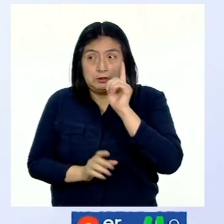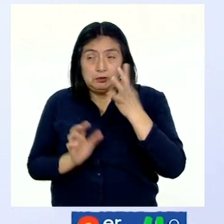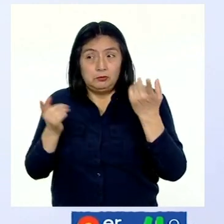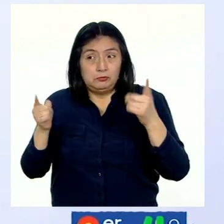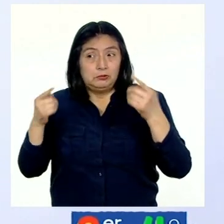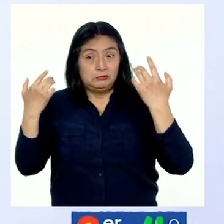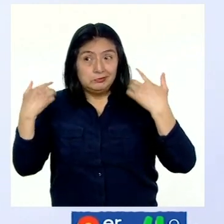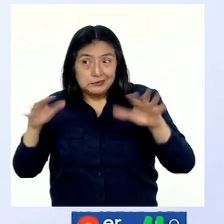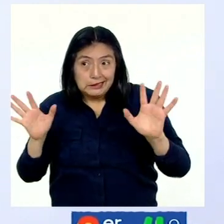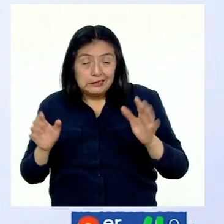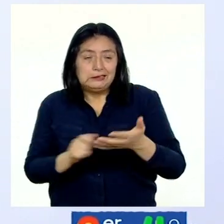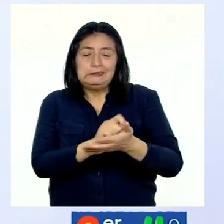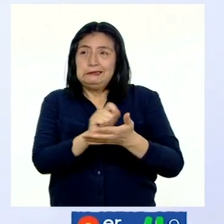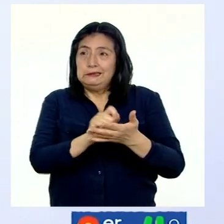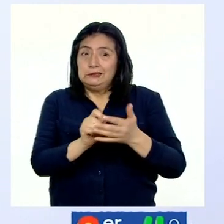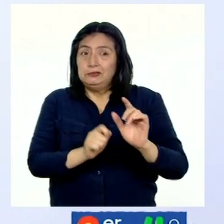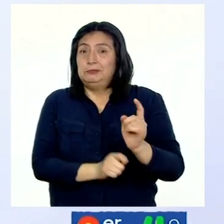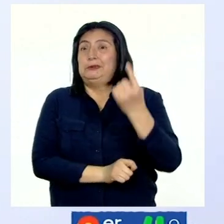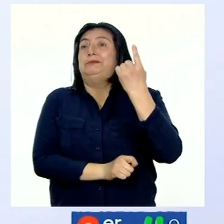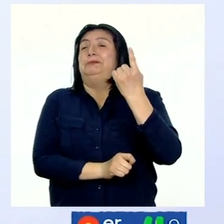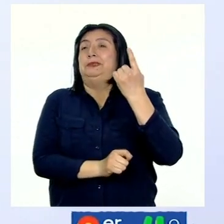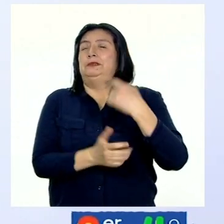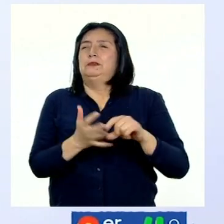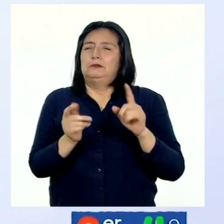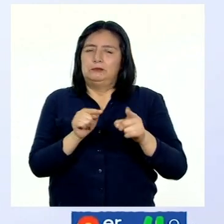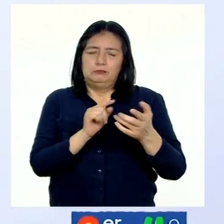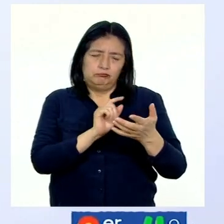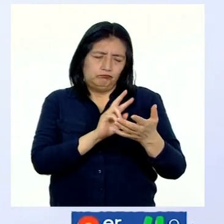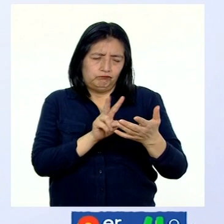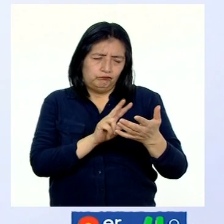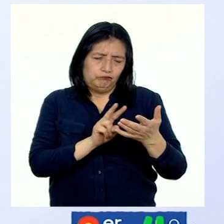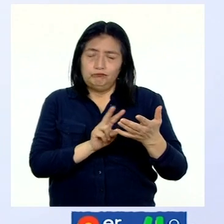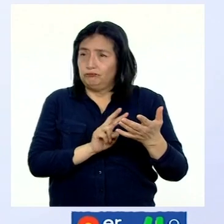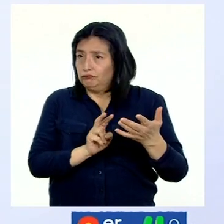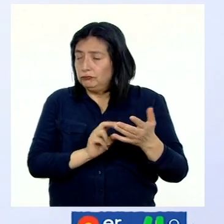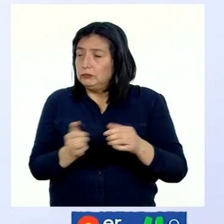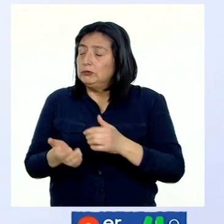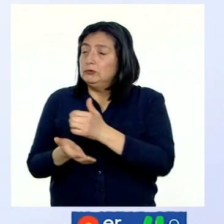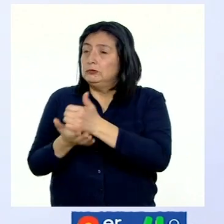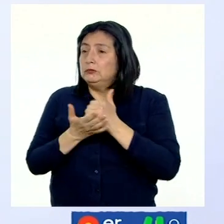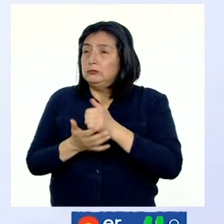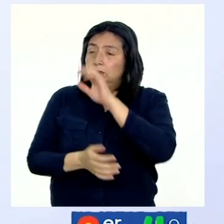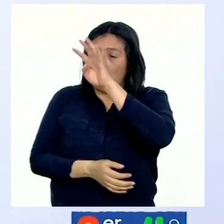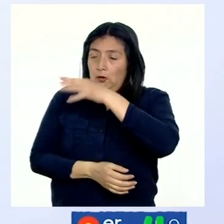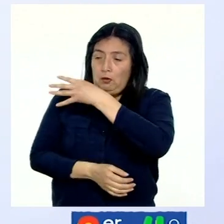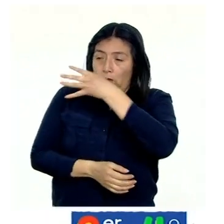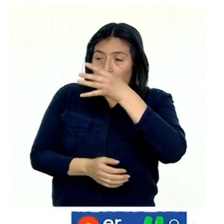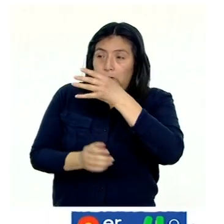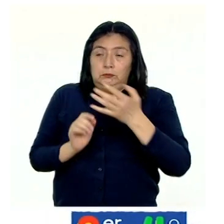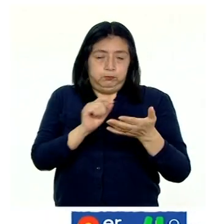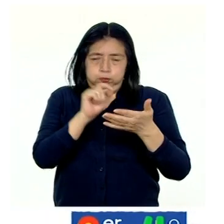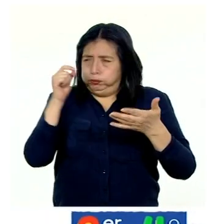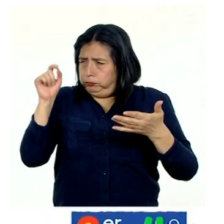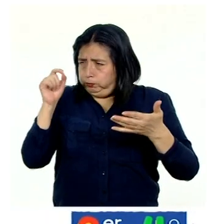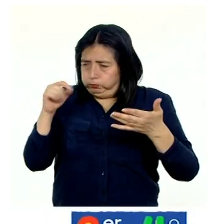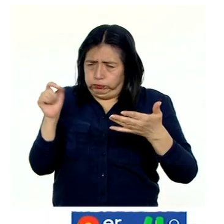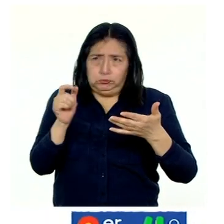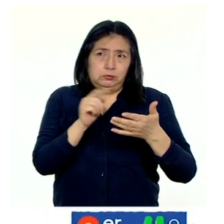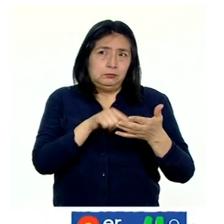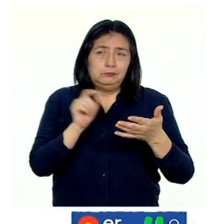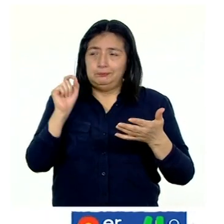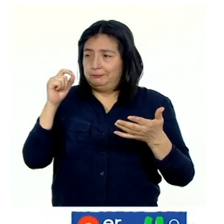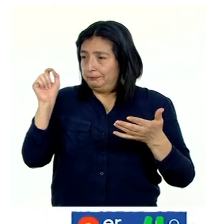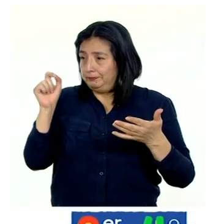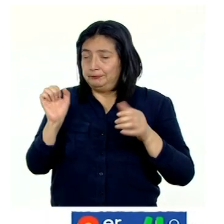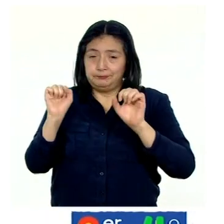Una vez que hayan escrito su primer borrador, lo revisarán con ayuda de su cuadrito de revisión. Aquí marcarán